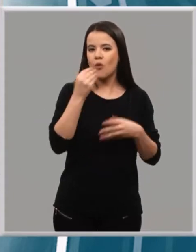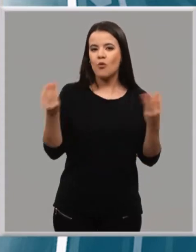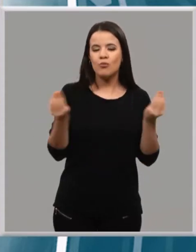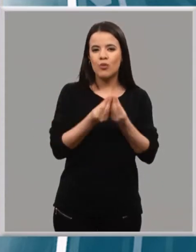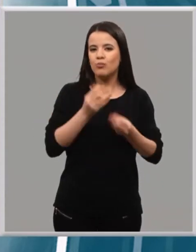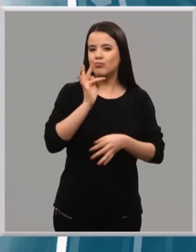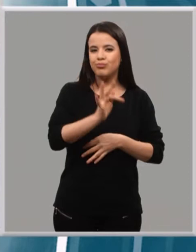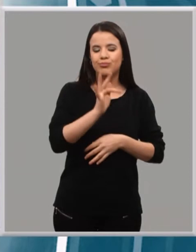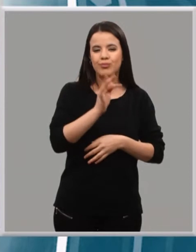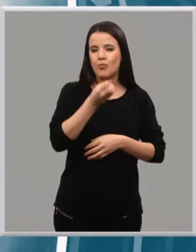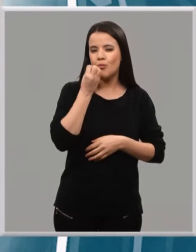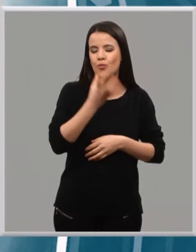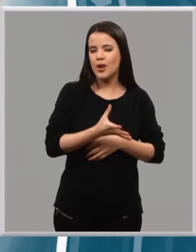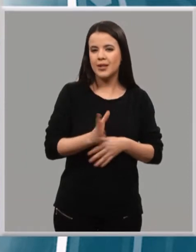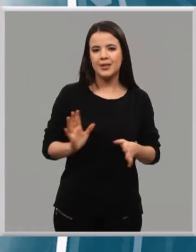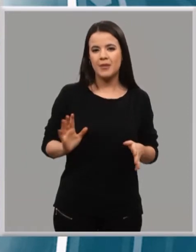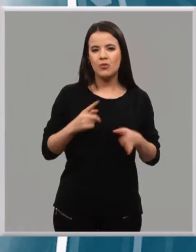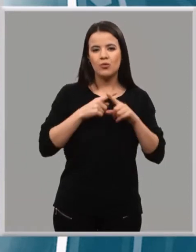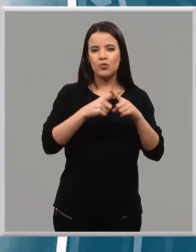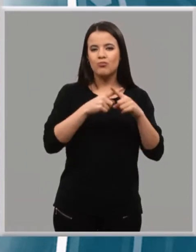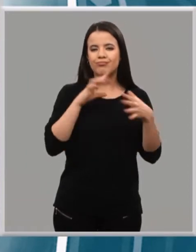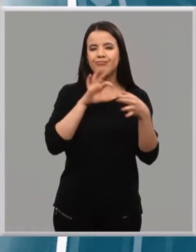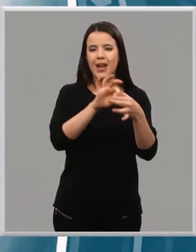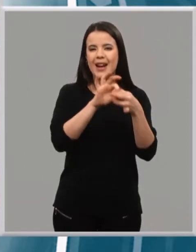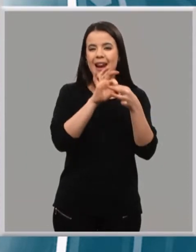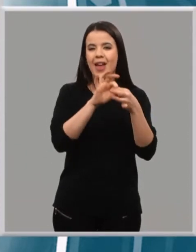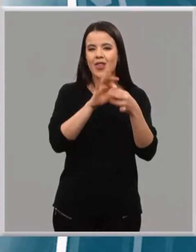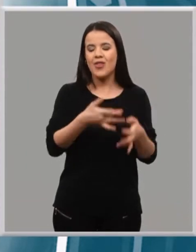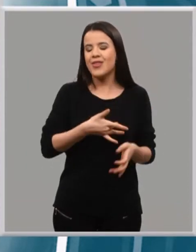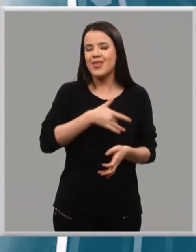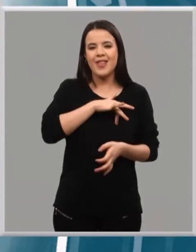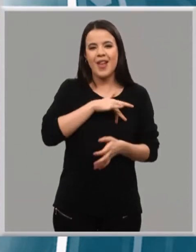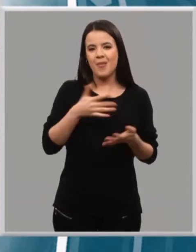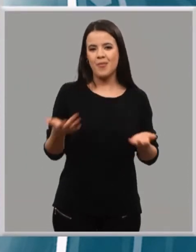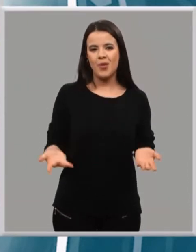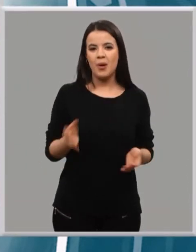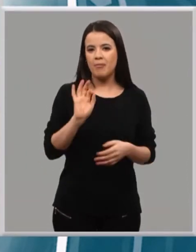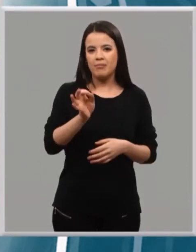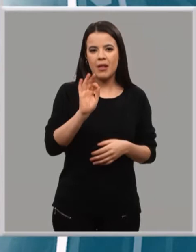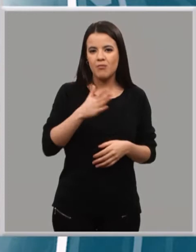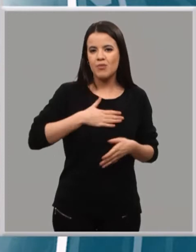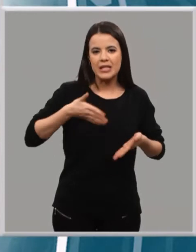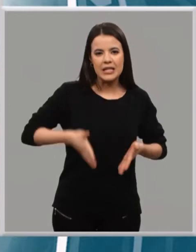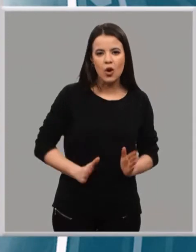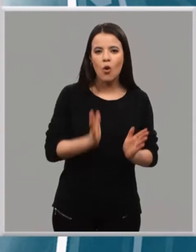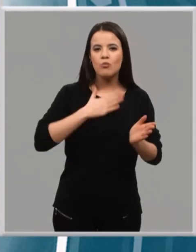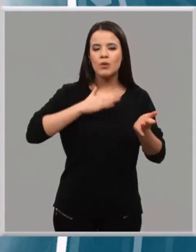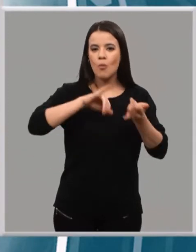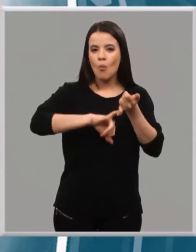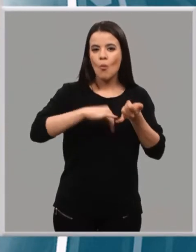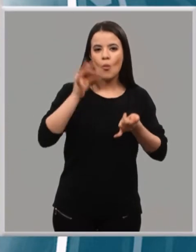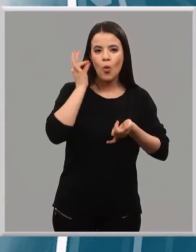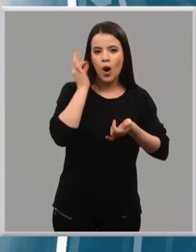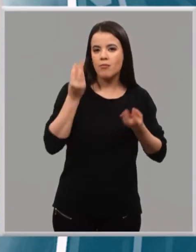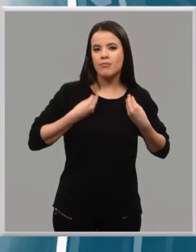Es buenísima. Tenemos una relación de amor. Sí, sí, sí. Mi perra es vivir en casa con mis hijos, con mi mujer. Es una perra de